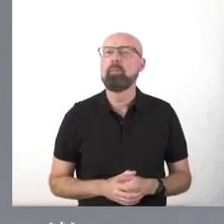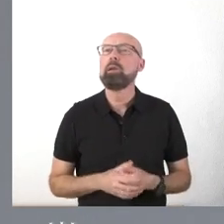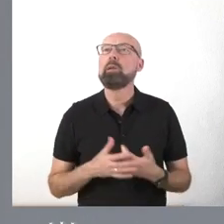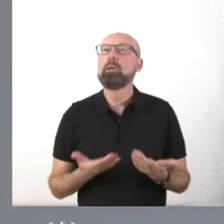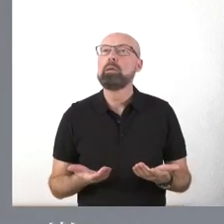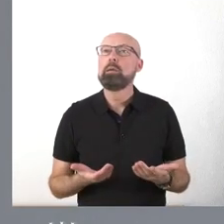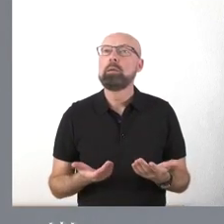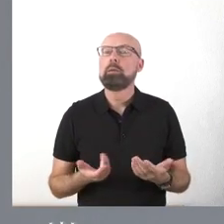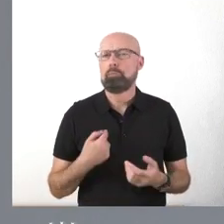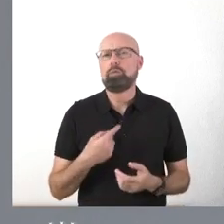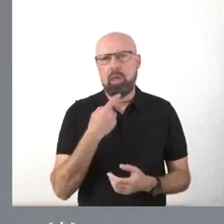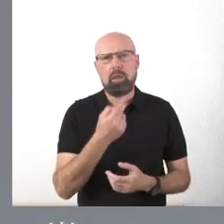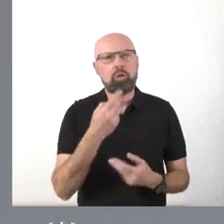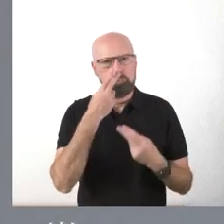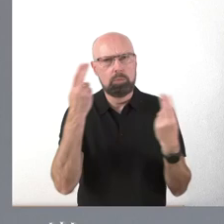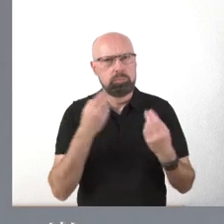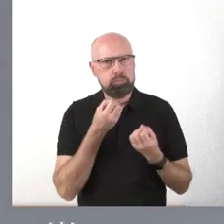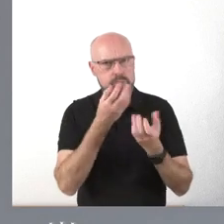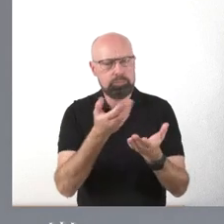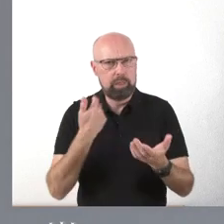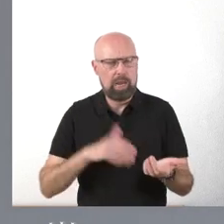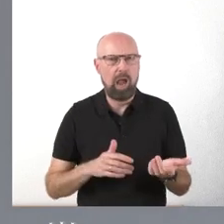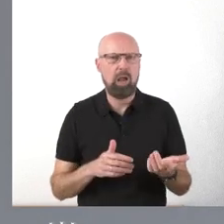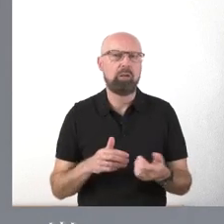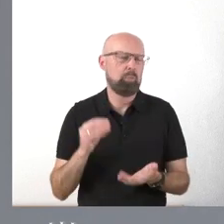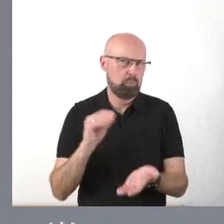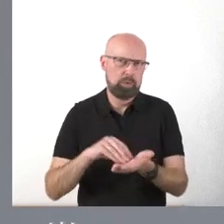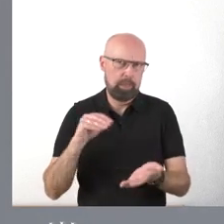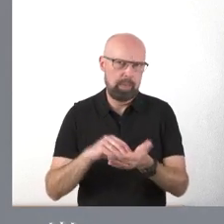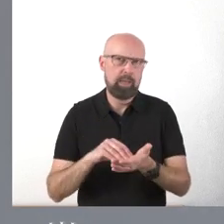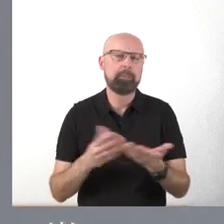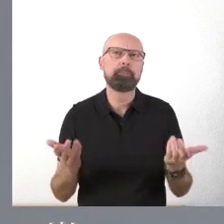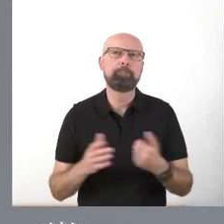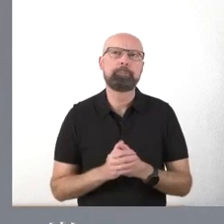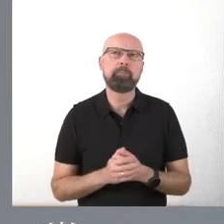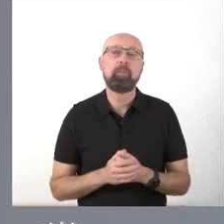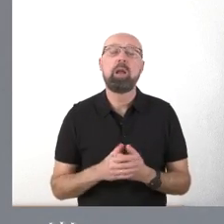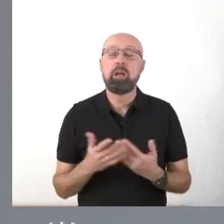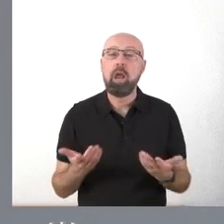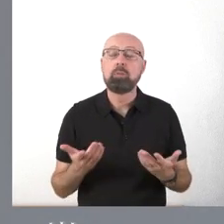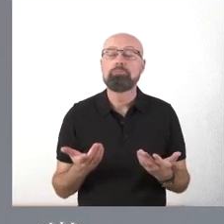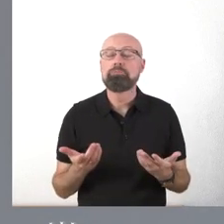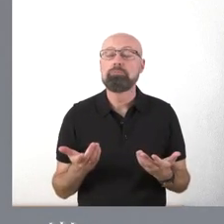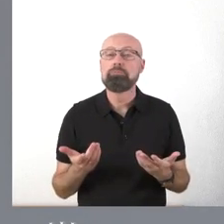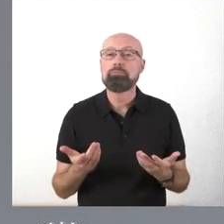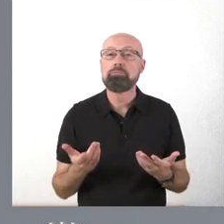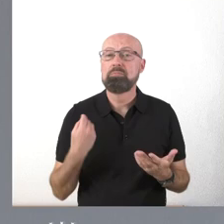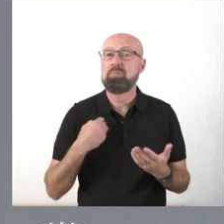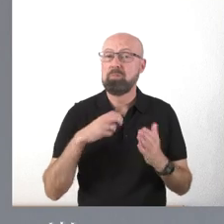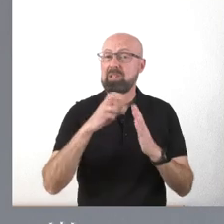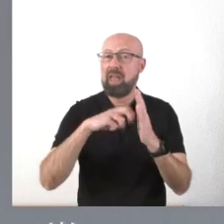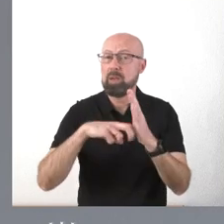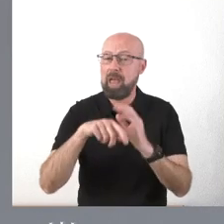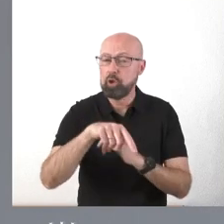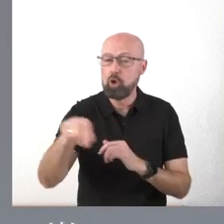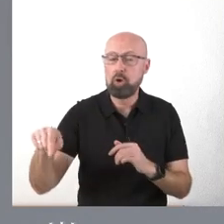Yo he manifestado públicamente y he dicho en repetidas ocasiones que, claro, que esos yacimientos nos